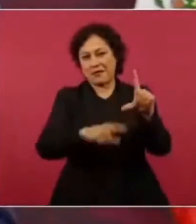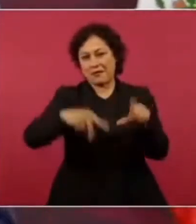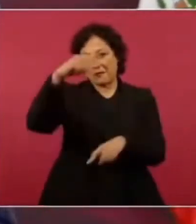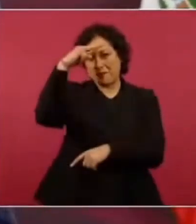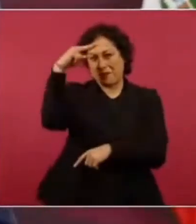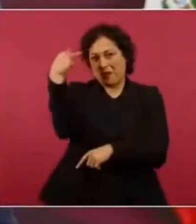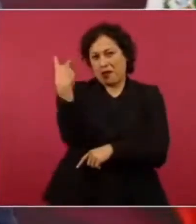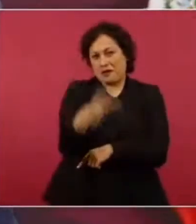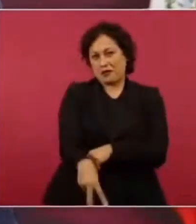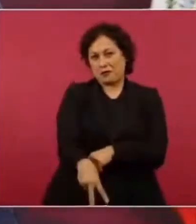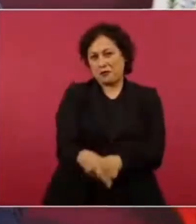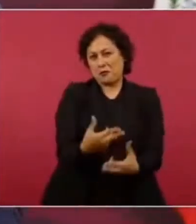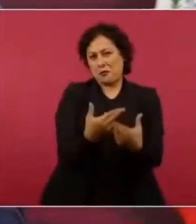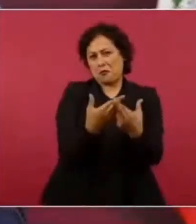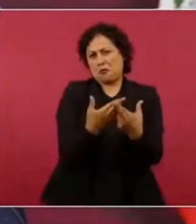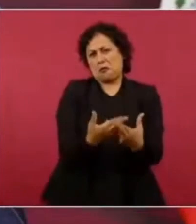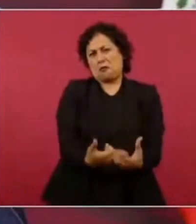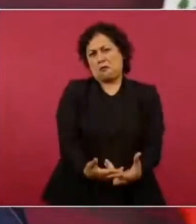riquezas naturales